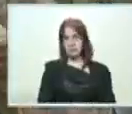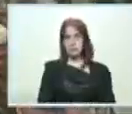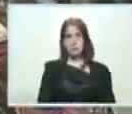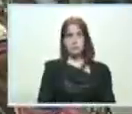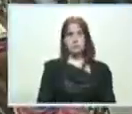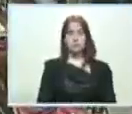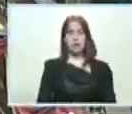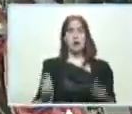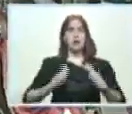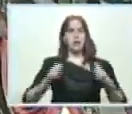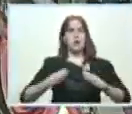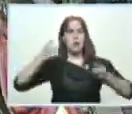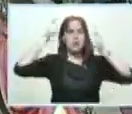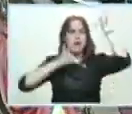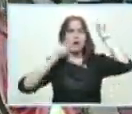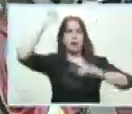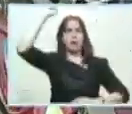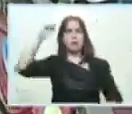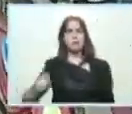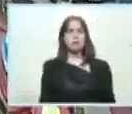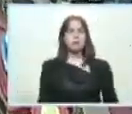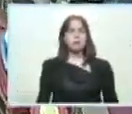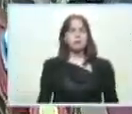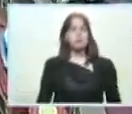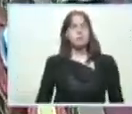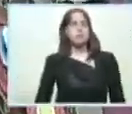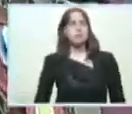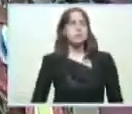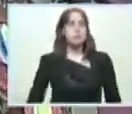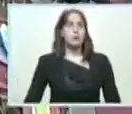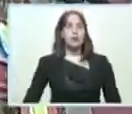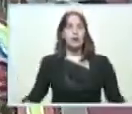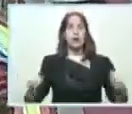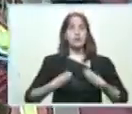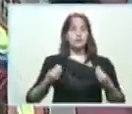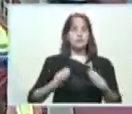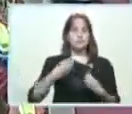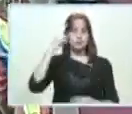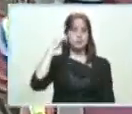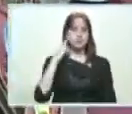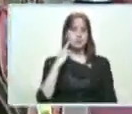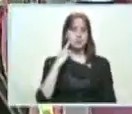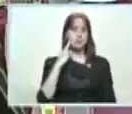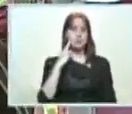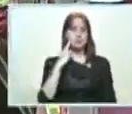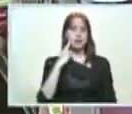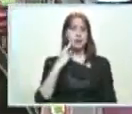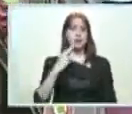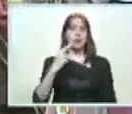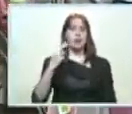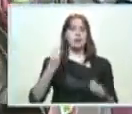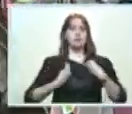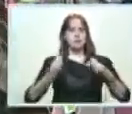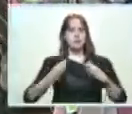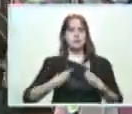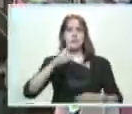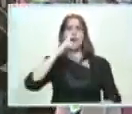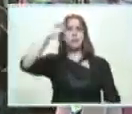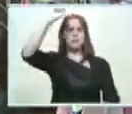¡Viva el Chate! ¡Viva! ¡Viva! ¡Viva! ¡Viva! ¡Viva! ¡Viva! ¡Viva!